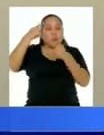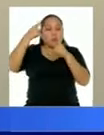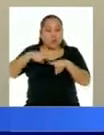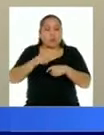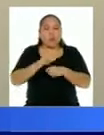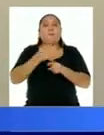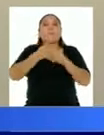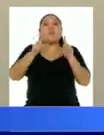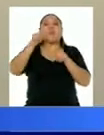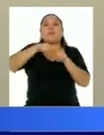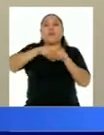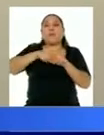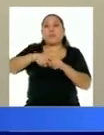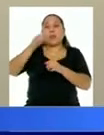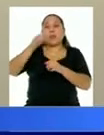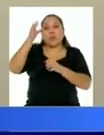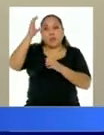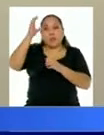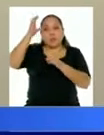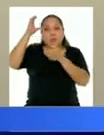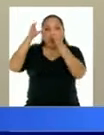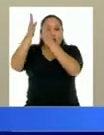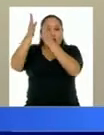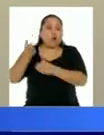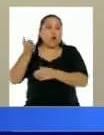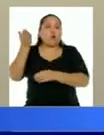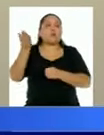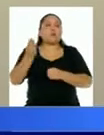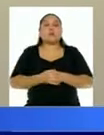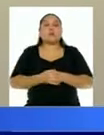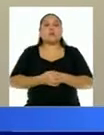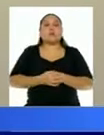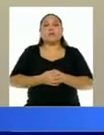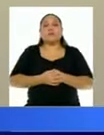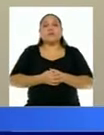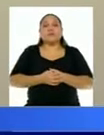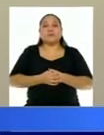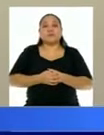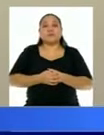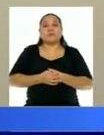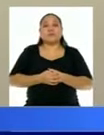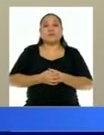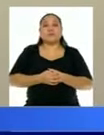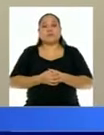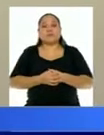En ese caso, se van a evaluar las acciones que se van a tomar cuando suceda.